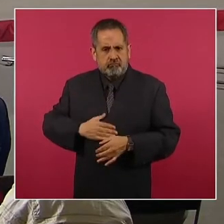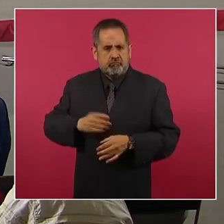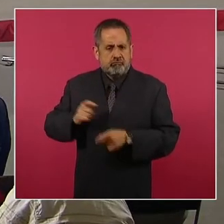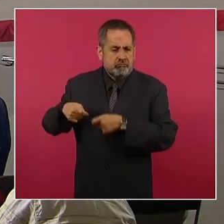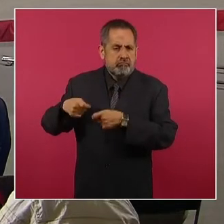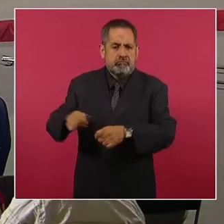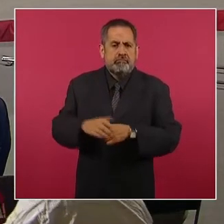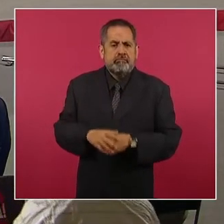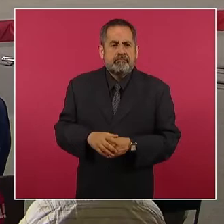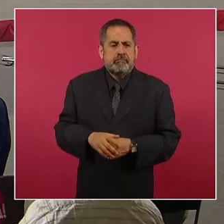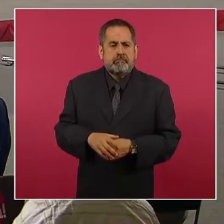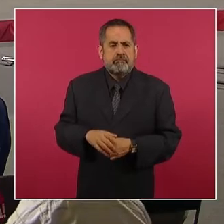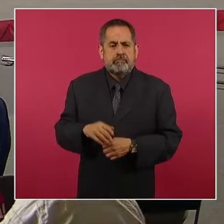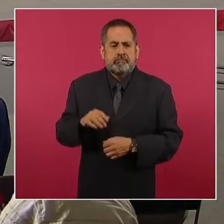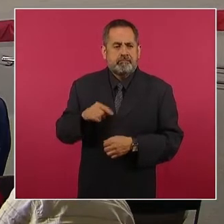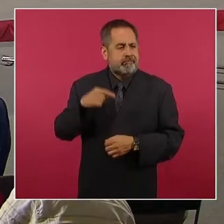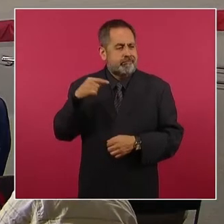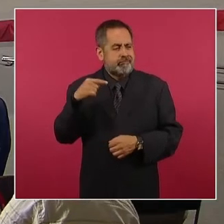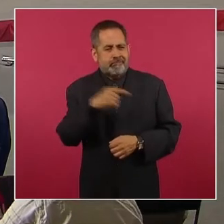InfoDem